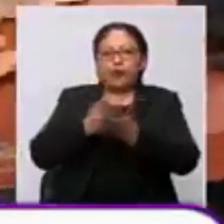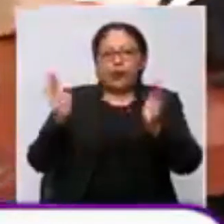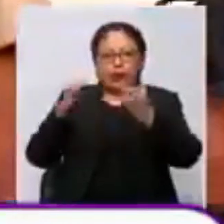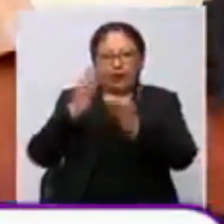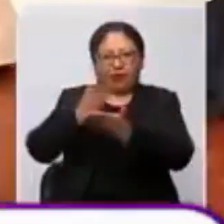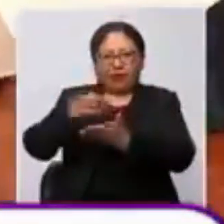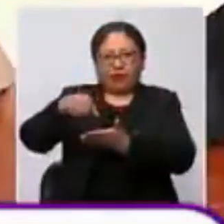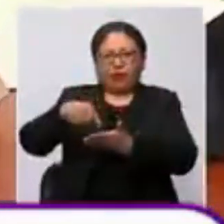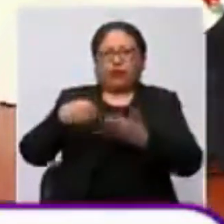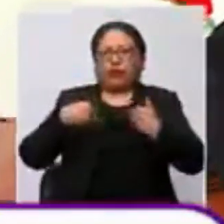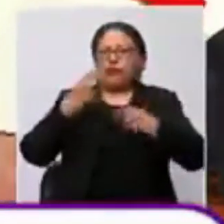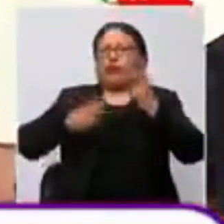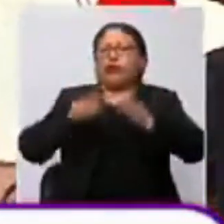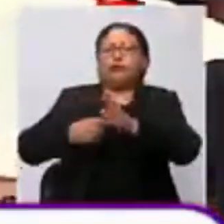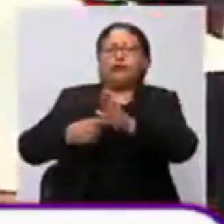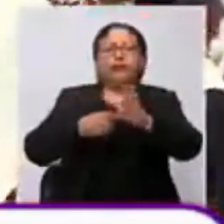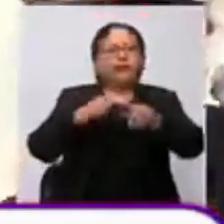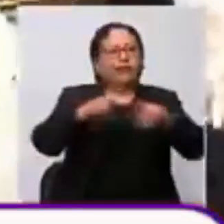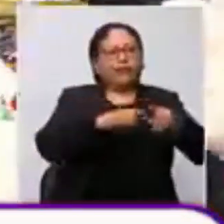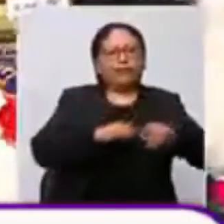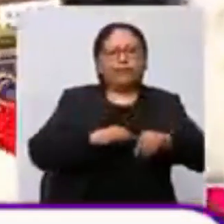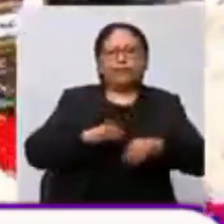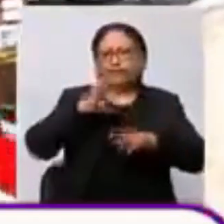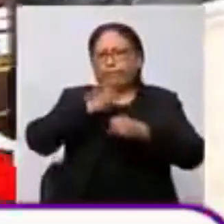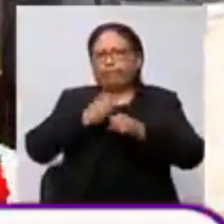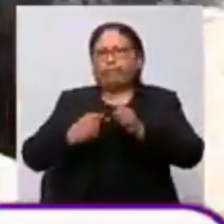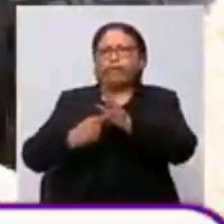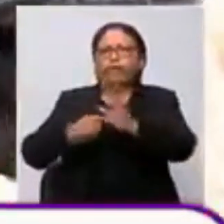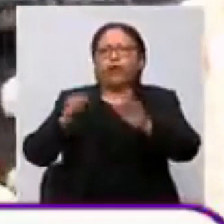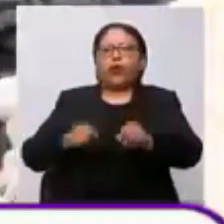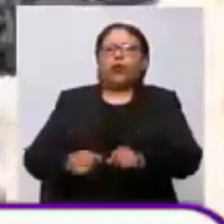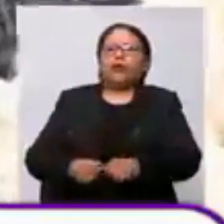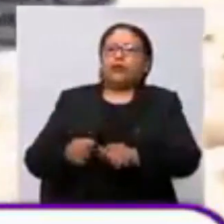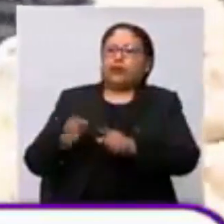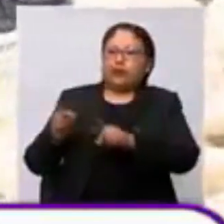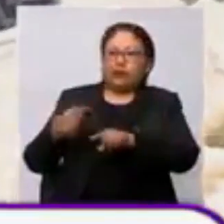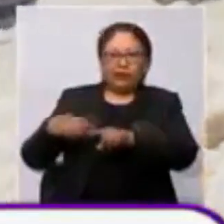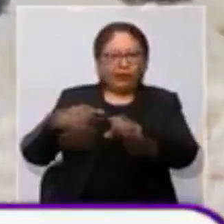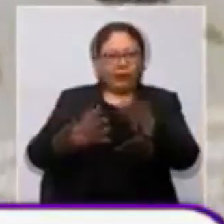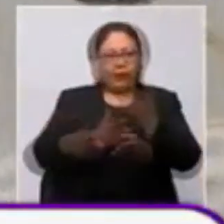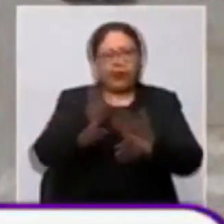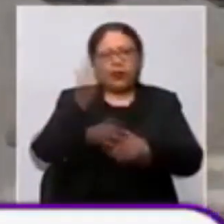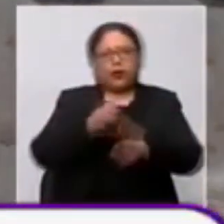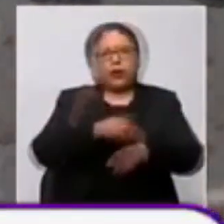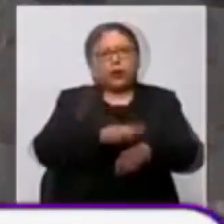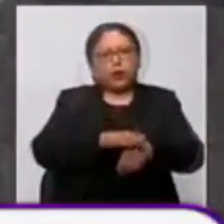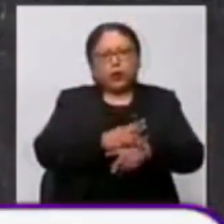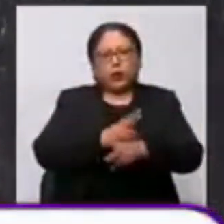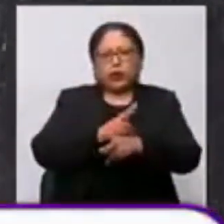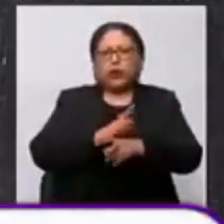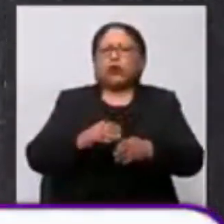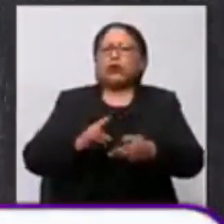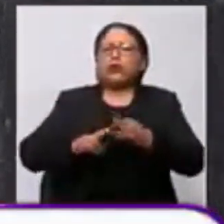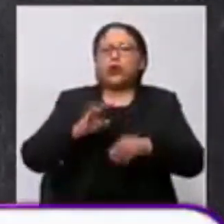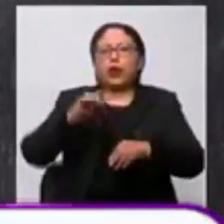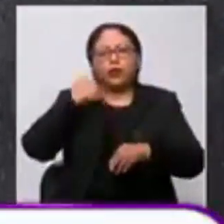todos estos productos que está viendo usted, entonces ahí va a estar expuesto hechos por humanos bolivianos. ¿Cuáles son los números en los